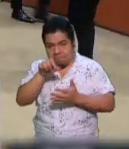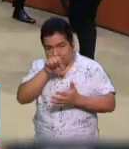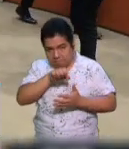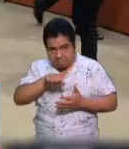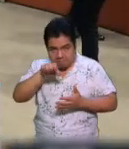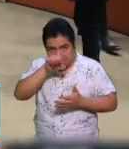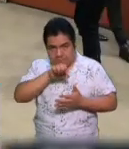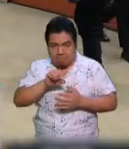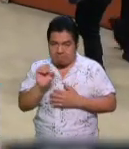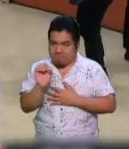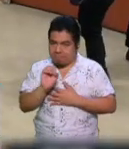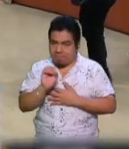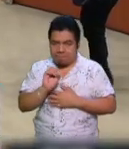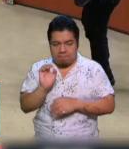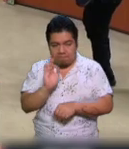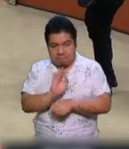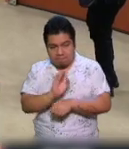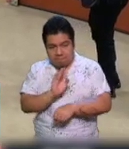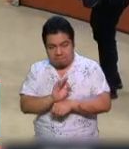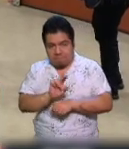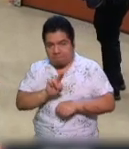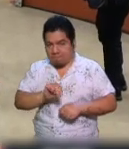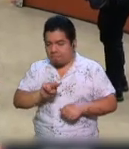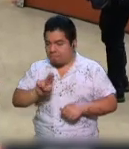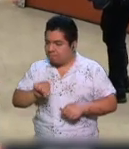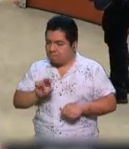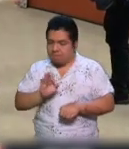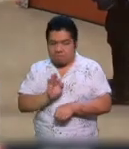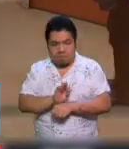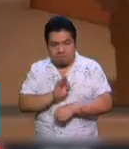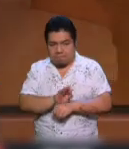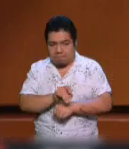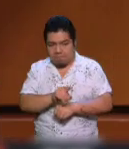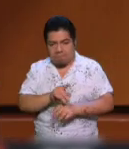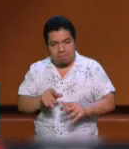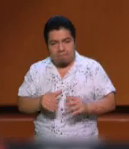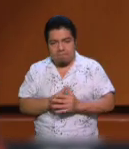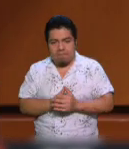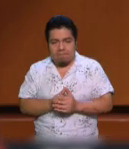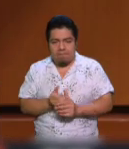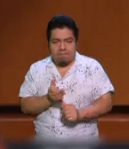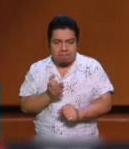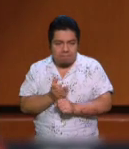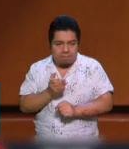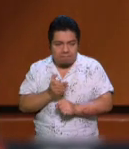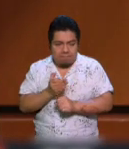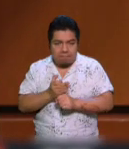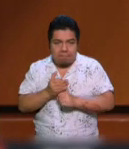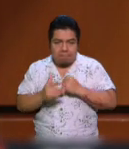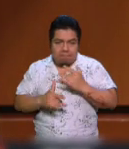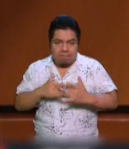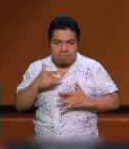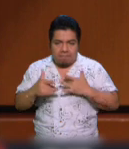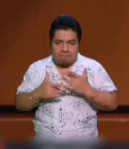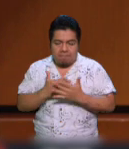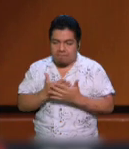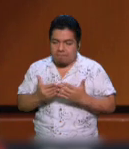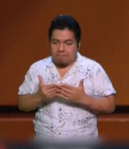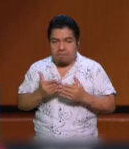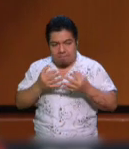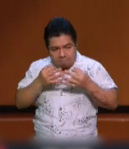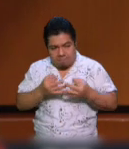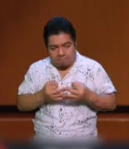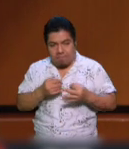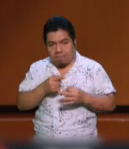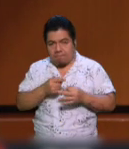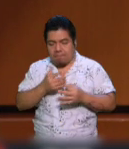Yo nunca voy a defender lo indefendible y estoy en una posición en la que sostengo